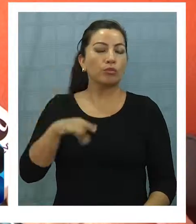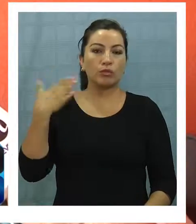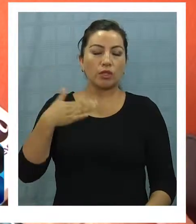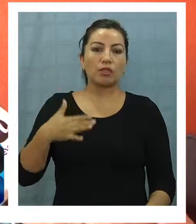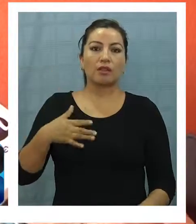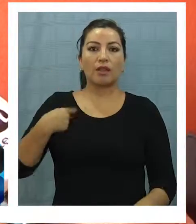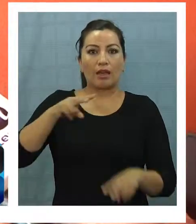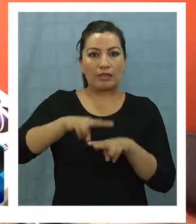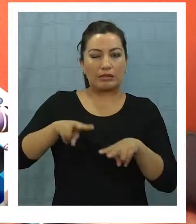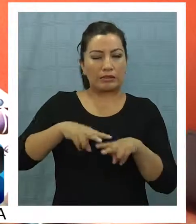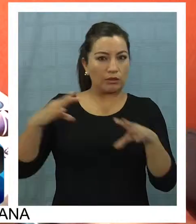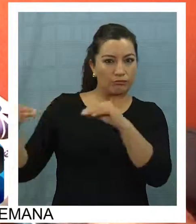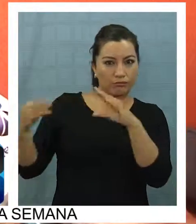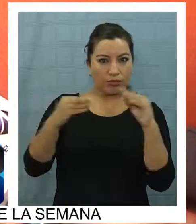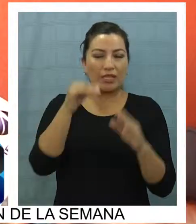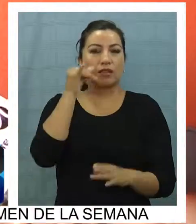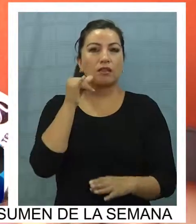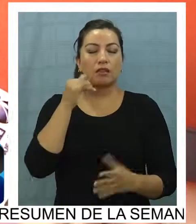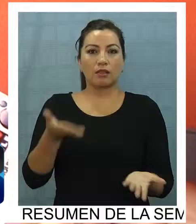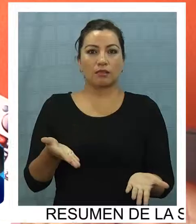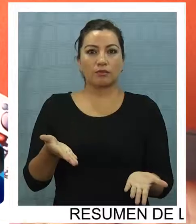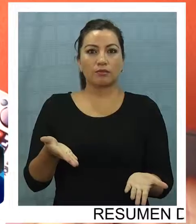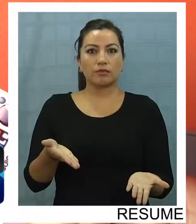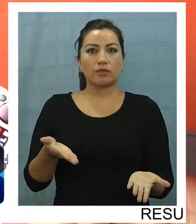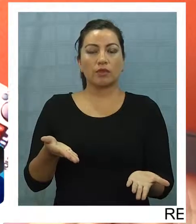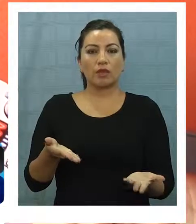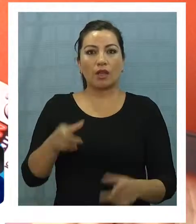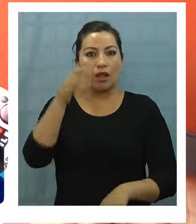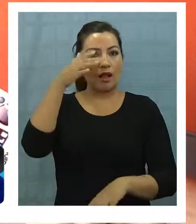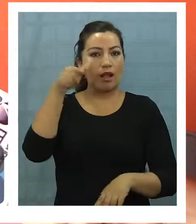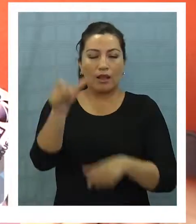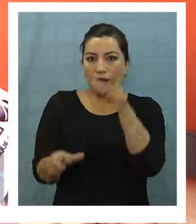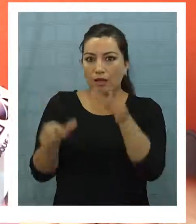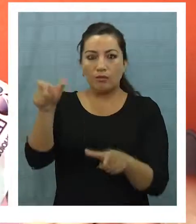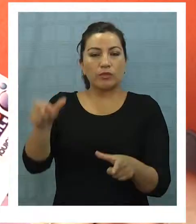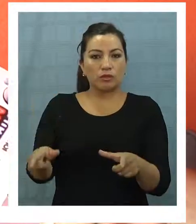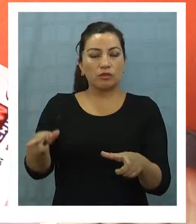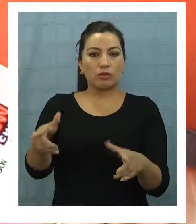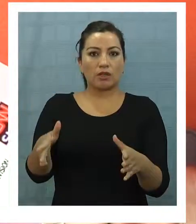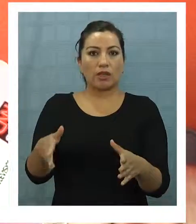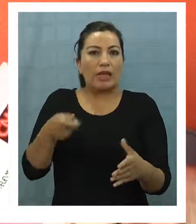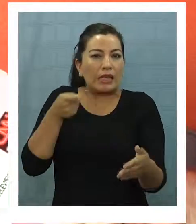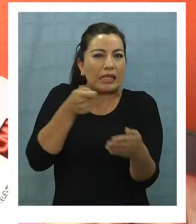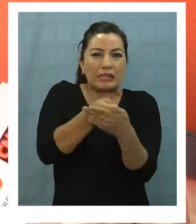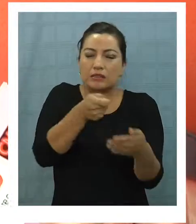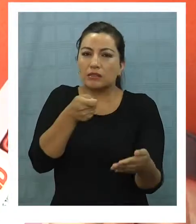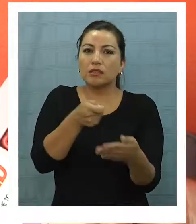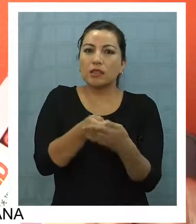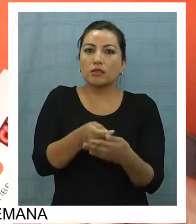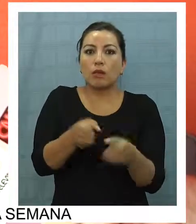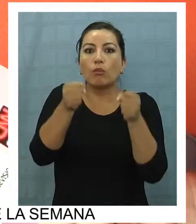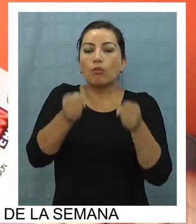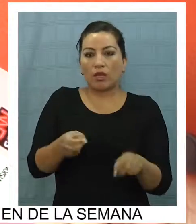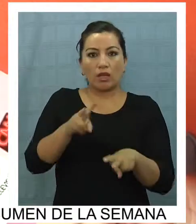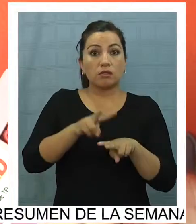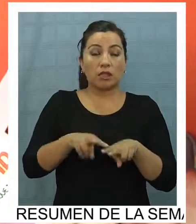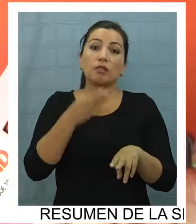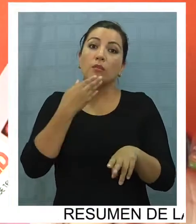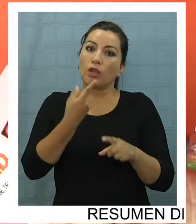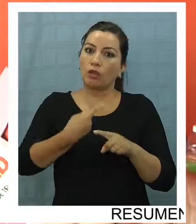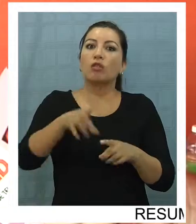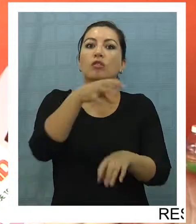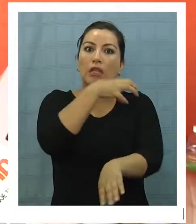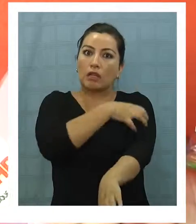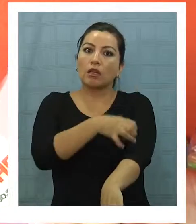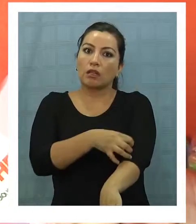discusión aquí en Iquique, donde sean las personas quienes finalmente exijan que si es posible hacerlo en otra parte, porque en nuestra